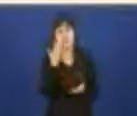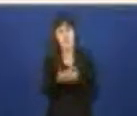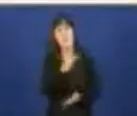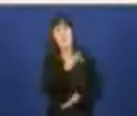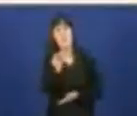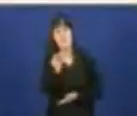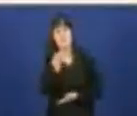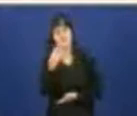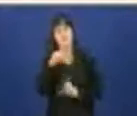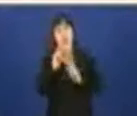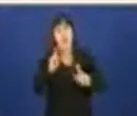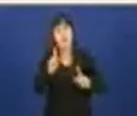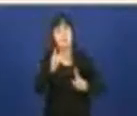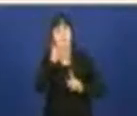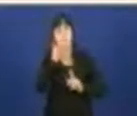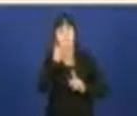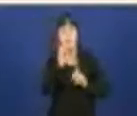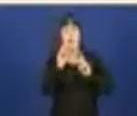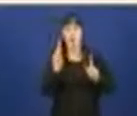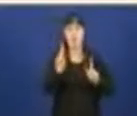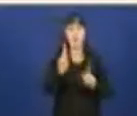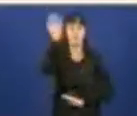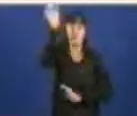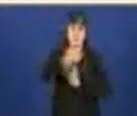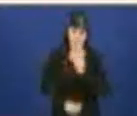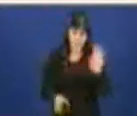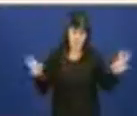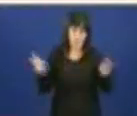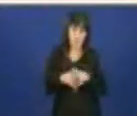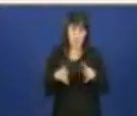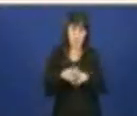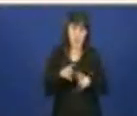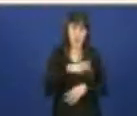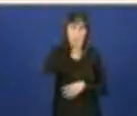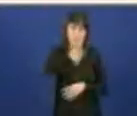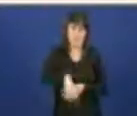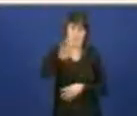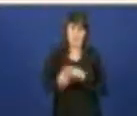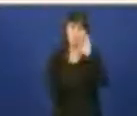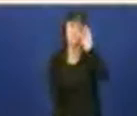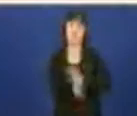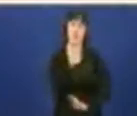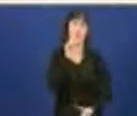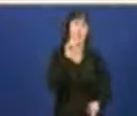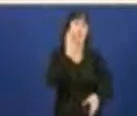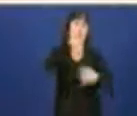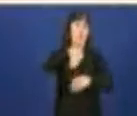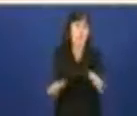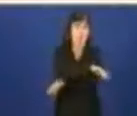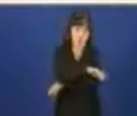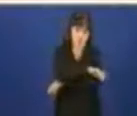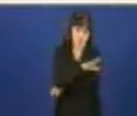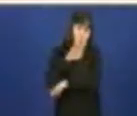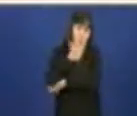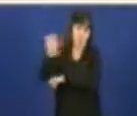caso das listas que se publican, da lista estrutural que se publica trimestralmente por parte da Consellería, que ten o respaldo